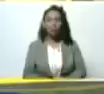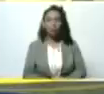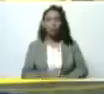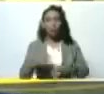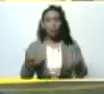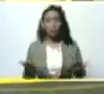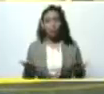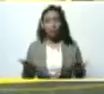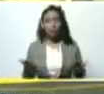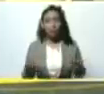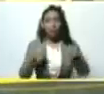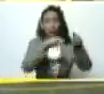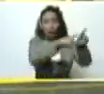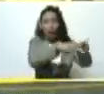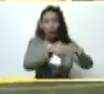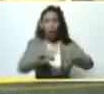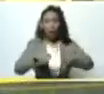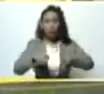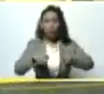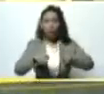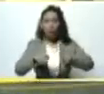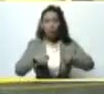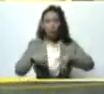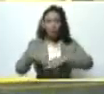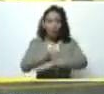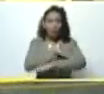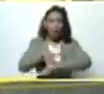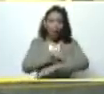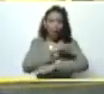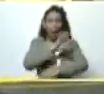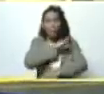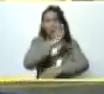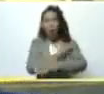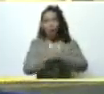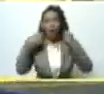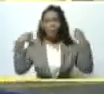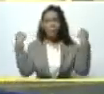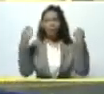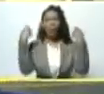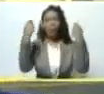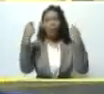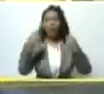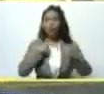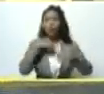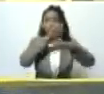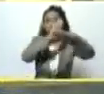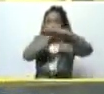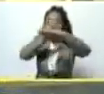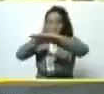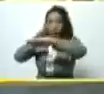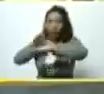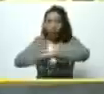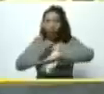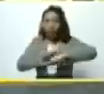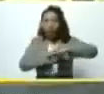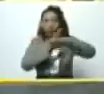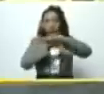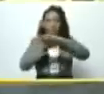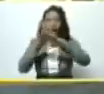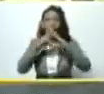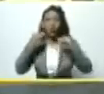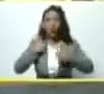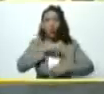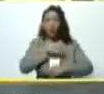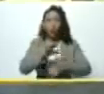la agricultura agrourbana el poder popular yo le hago un llamado a todos